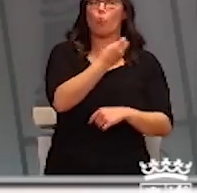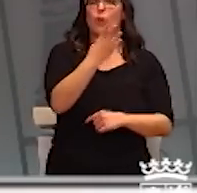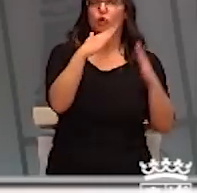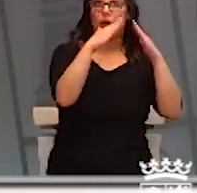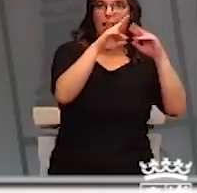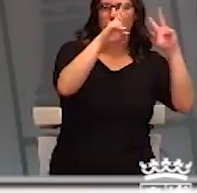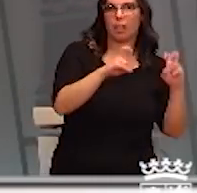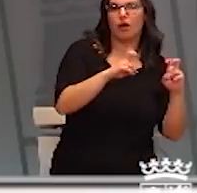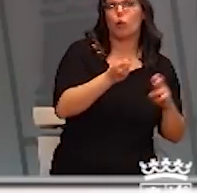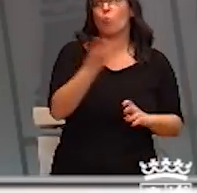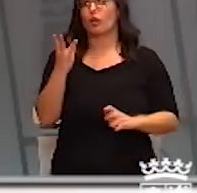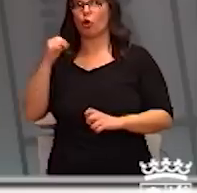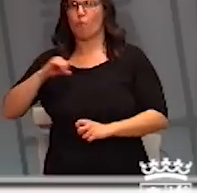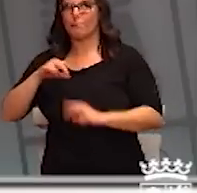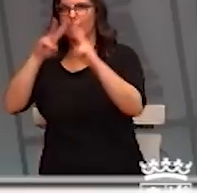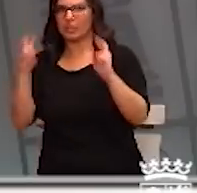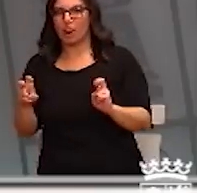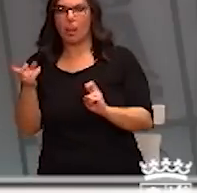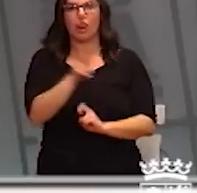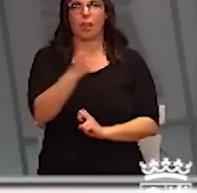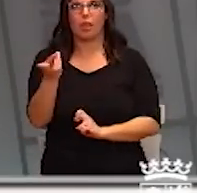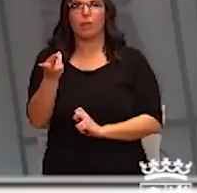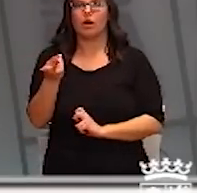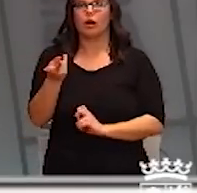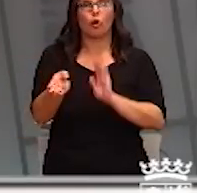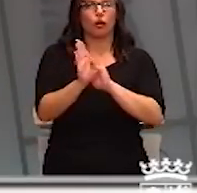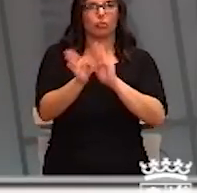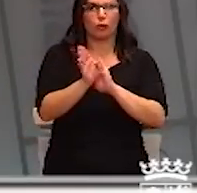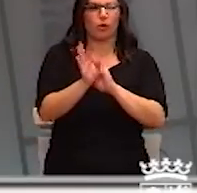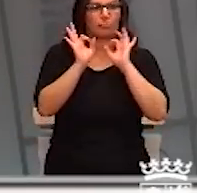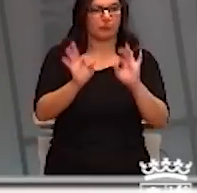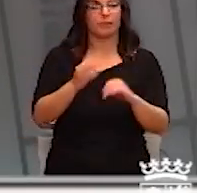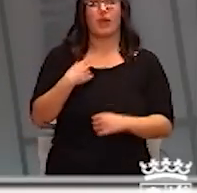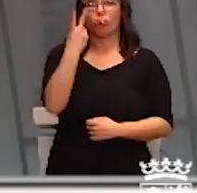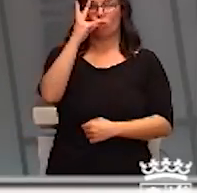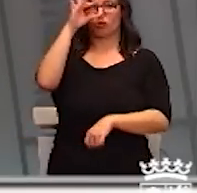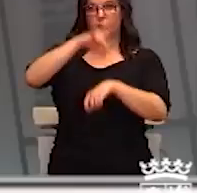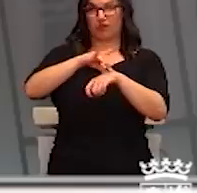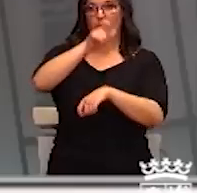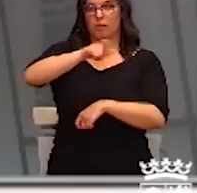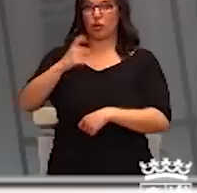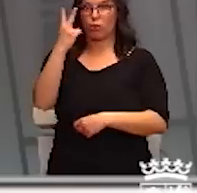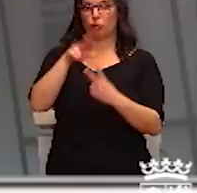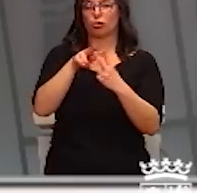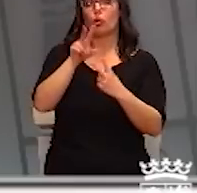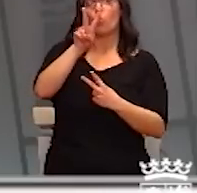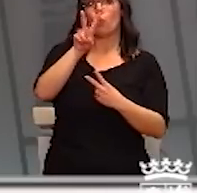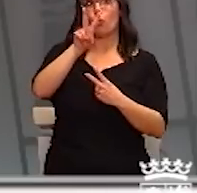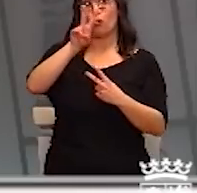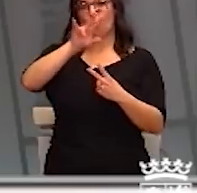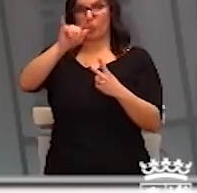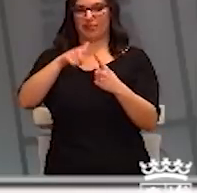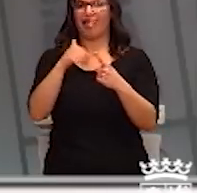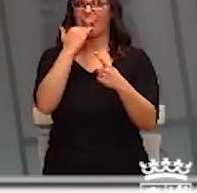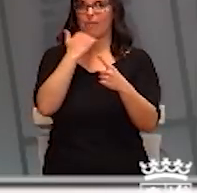cuántos están ingresados? Si se mantienen los dos en la UBI. Se los dos en la UBI. El paciente de Zamora está en la